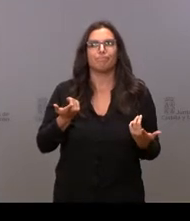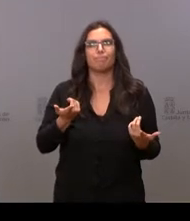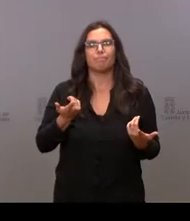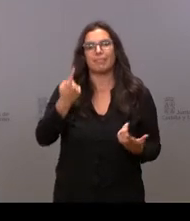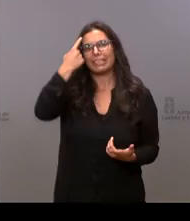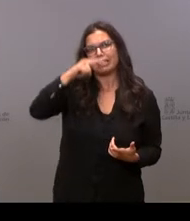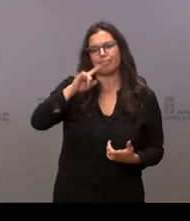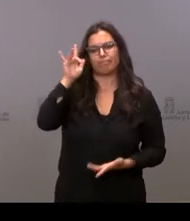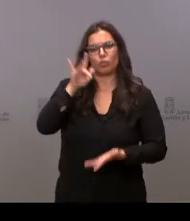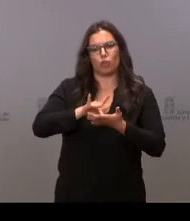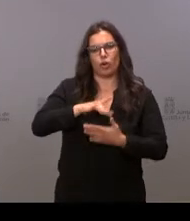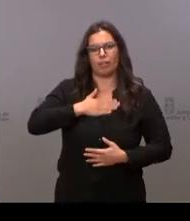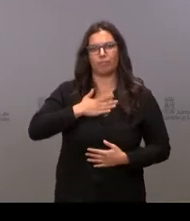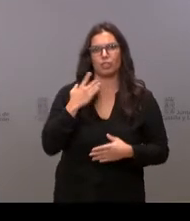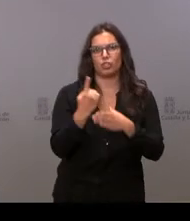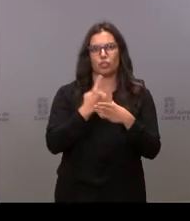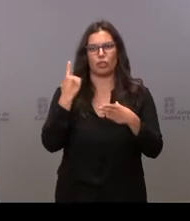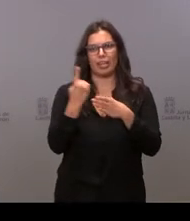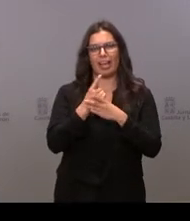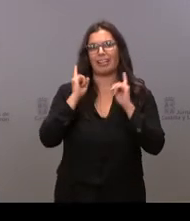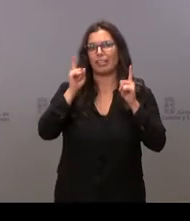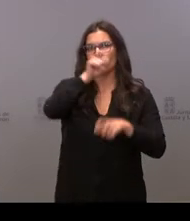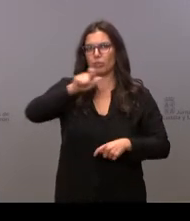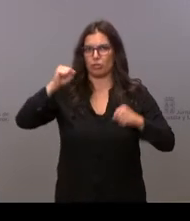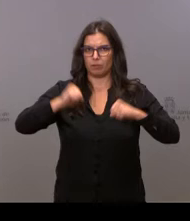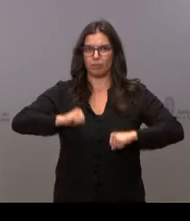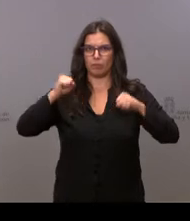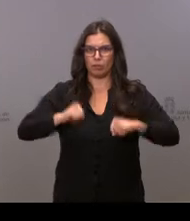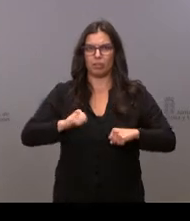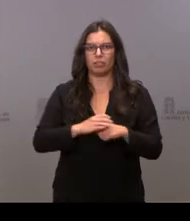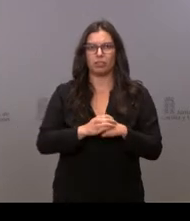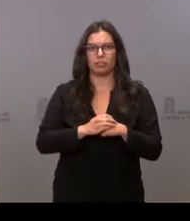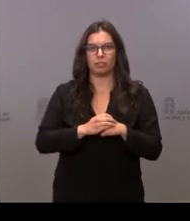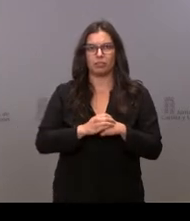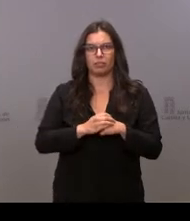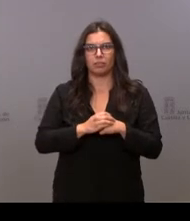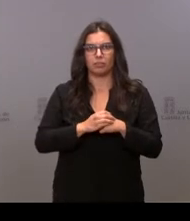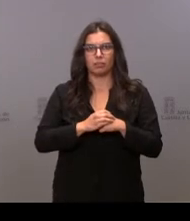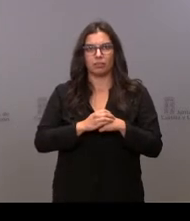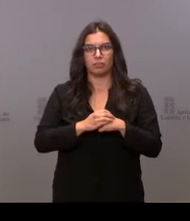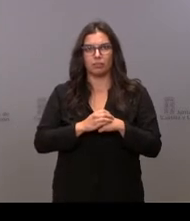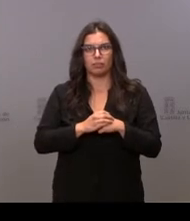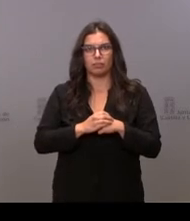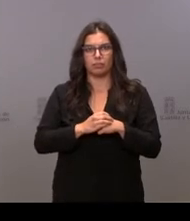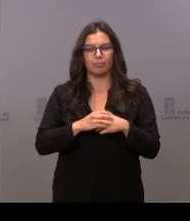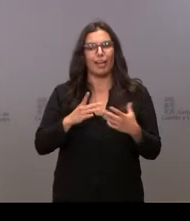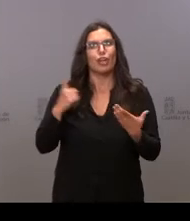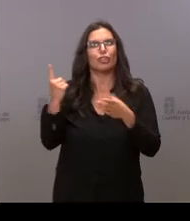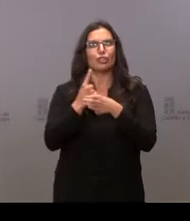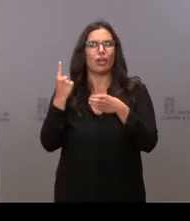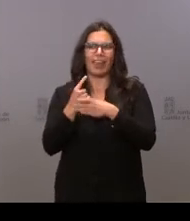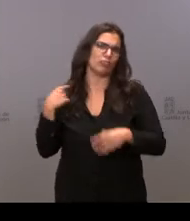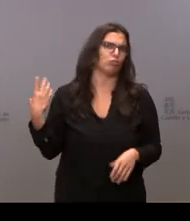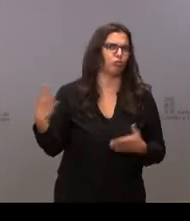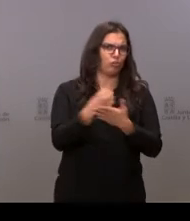soledad que hay ante las personas mayores. Soledad también, todos sentimos soledad en algún